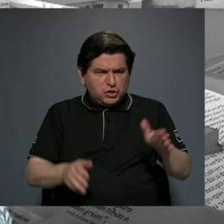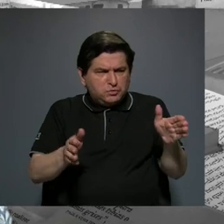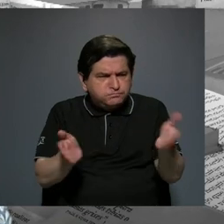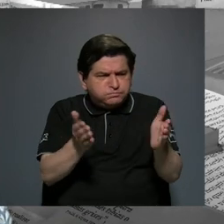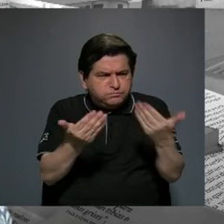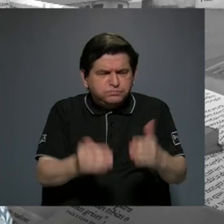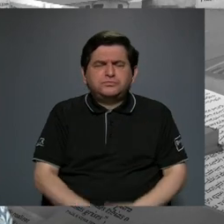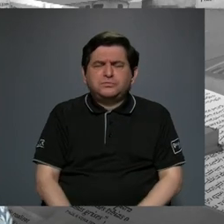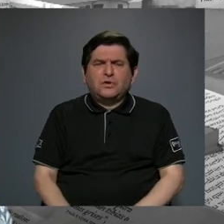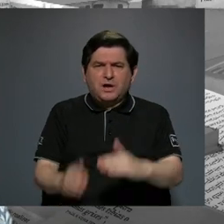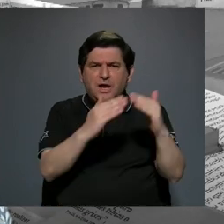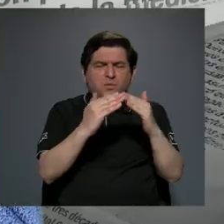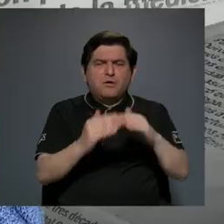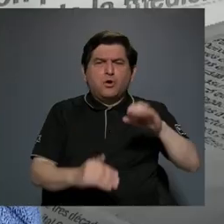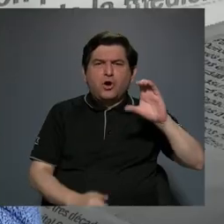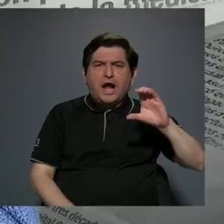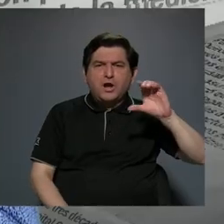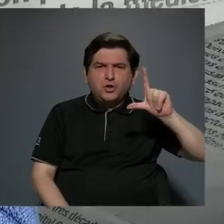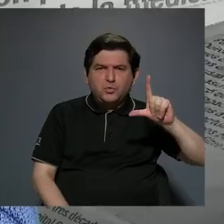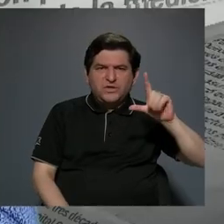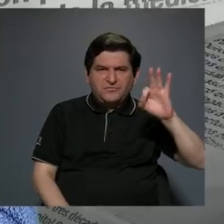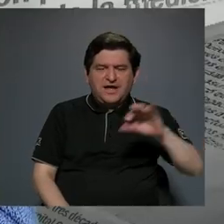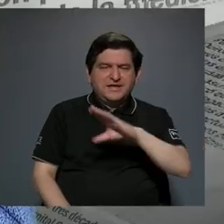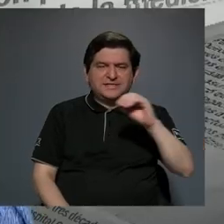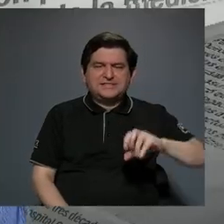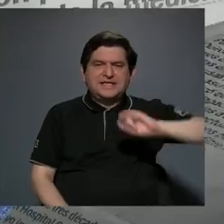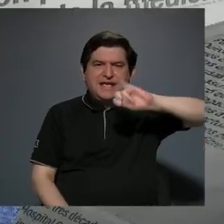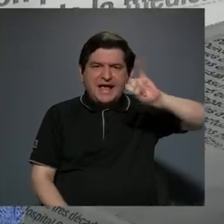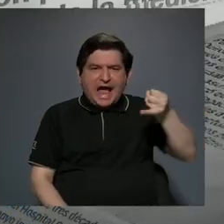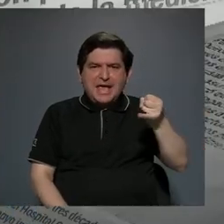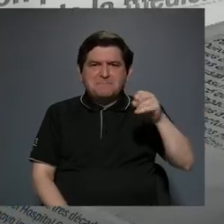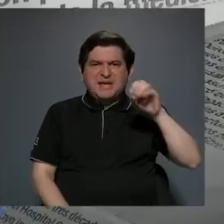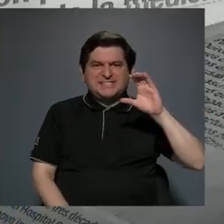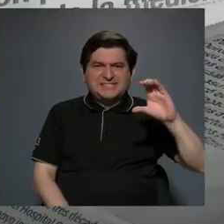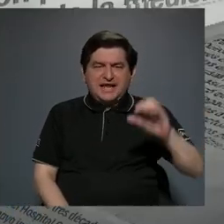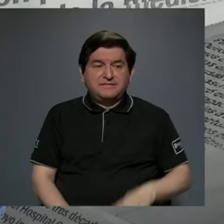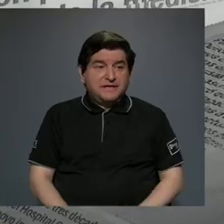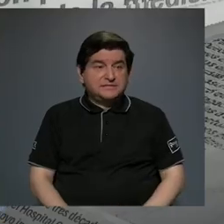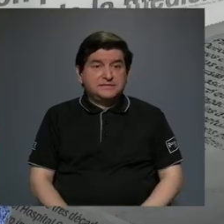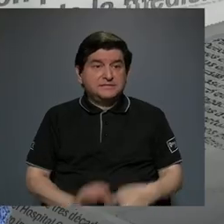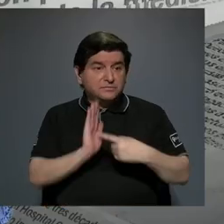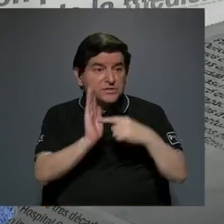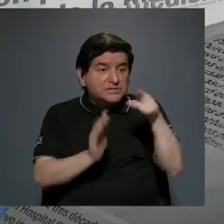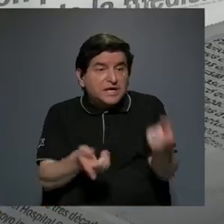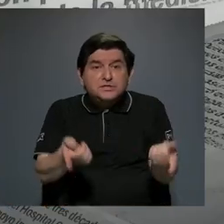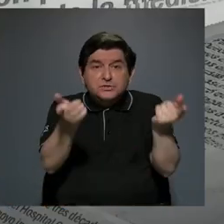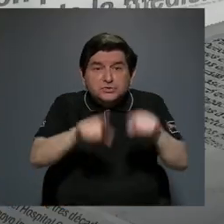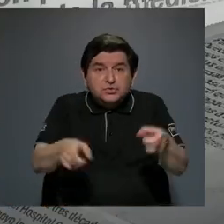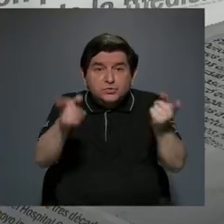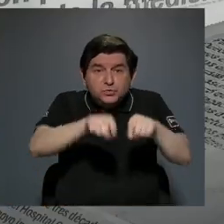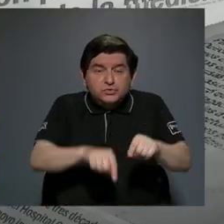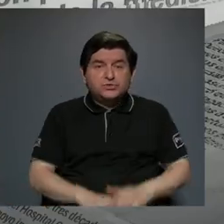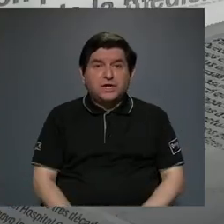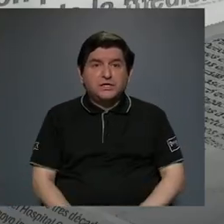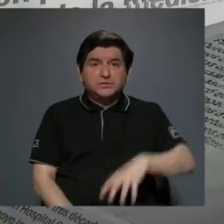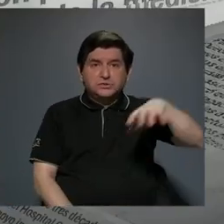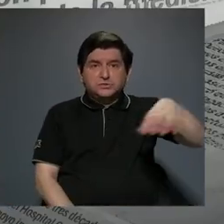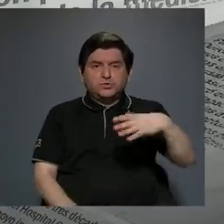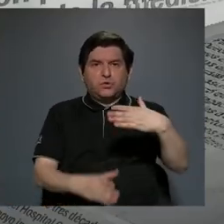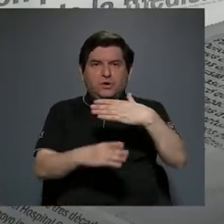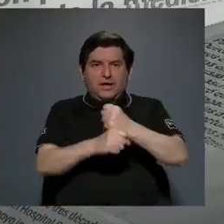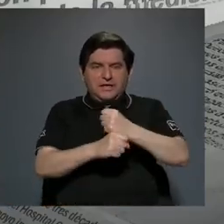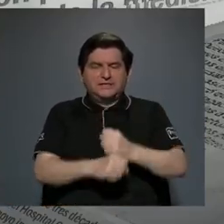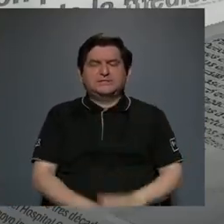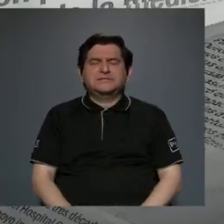con Carlos Luis Fallas y Jaime Cerdas y dicen, señores, no, esto está pasando en el Atlántico y aquí debemos hacer